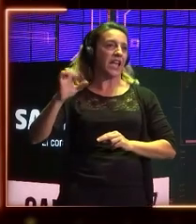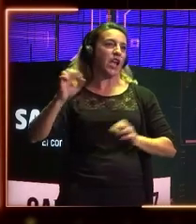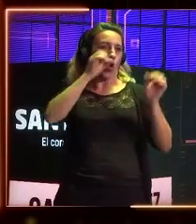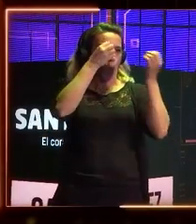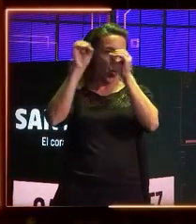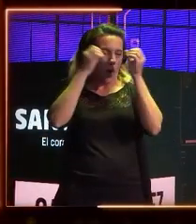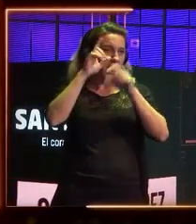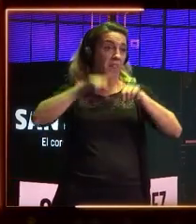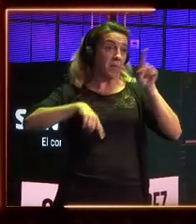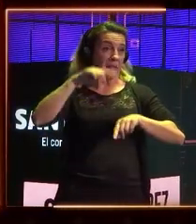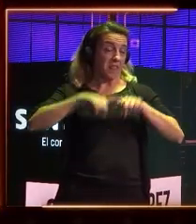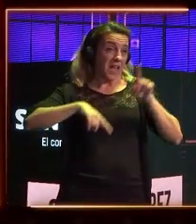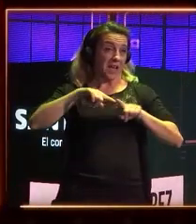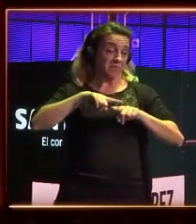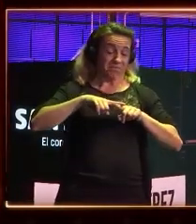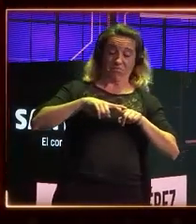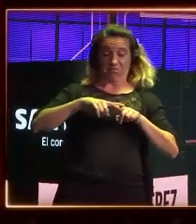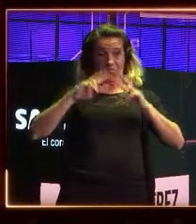identidad.